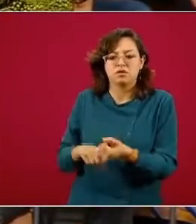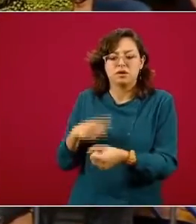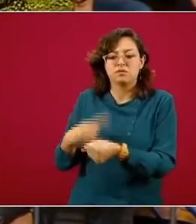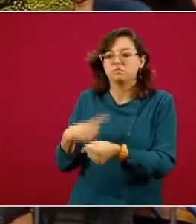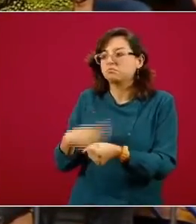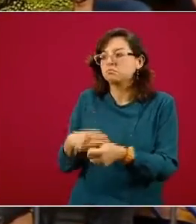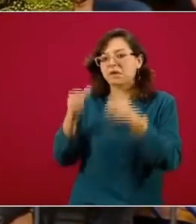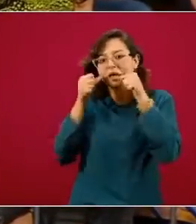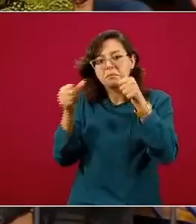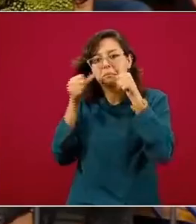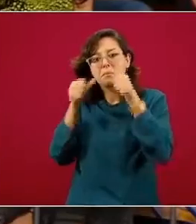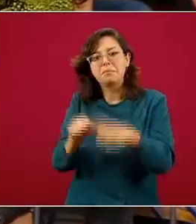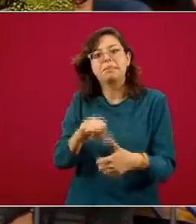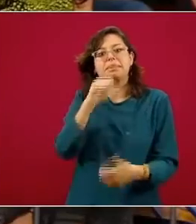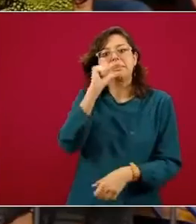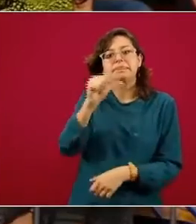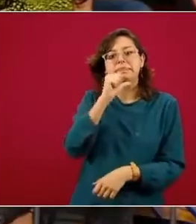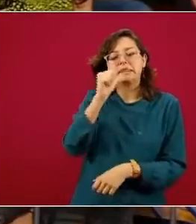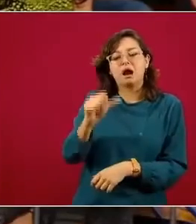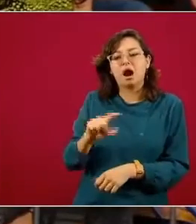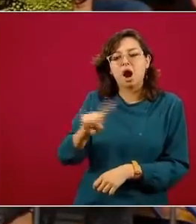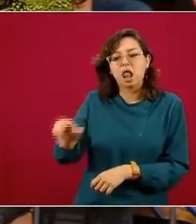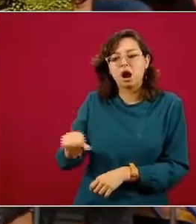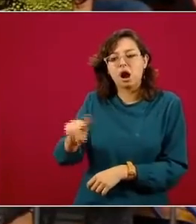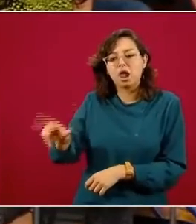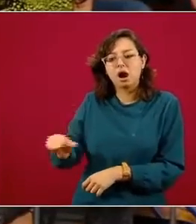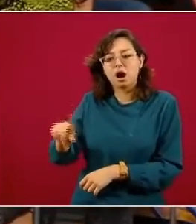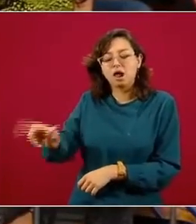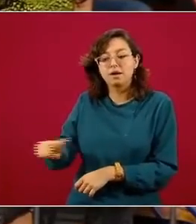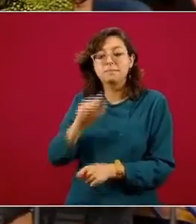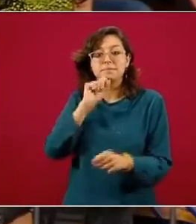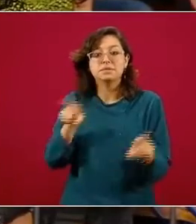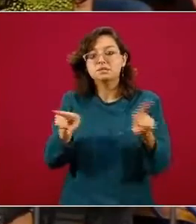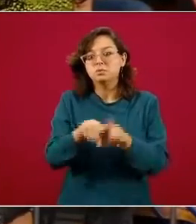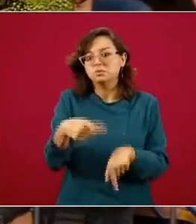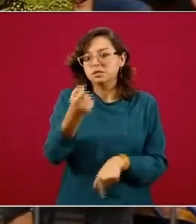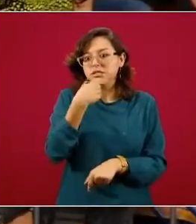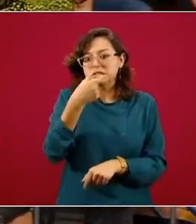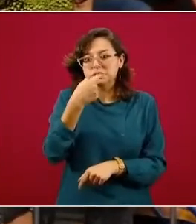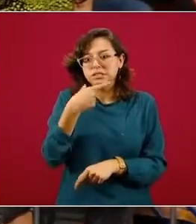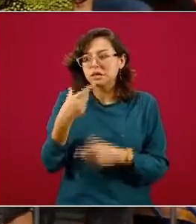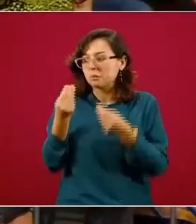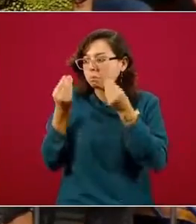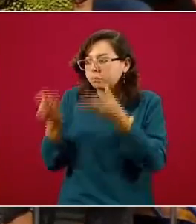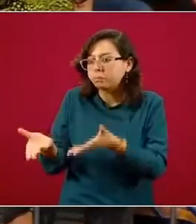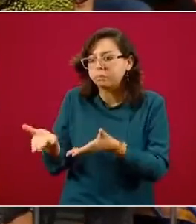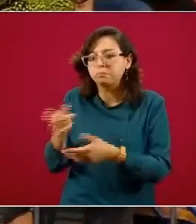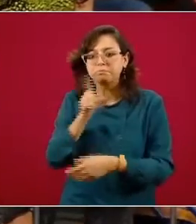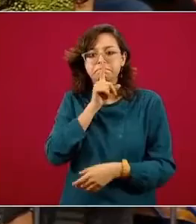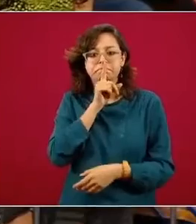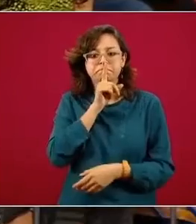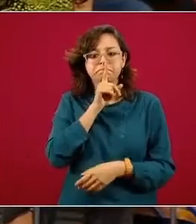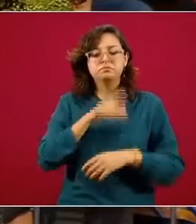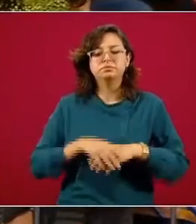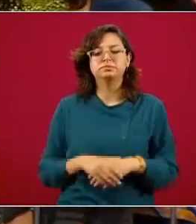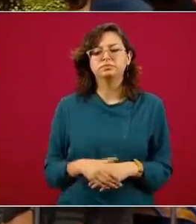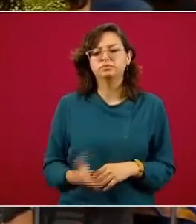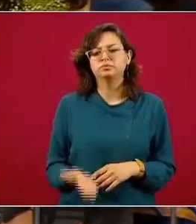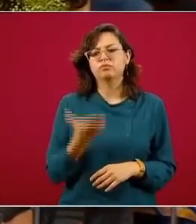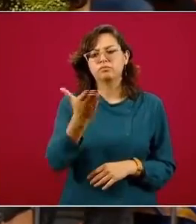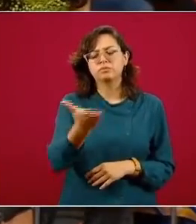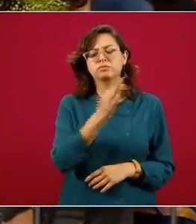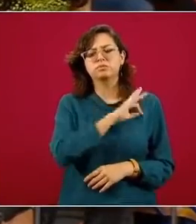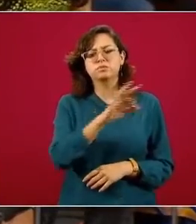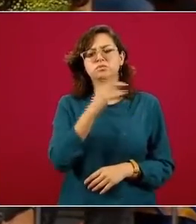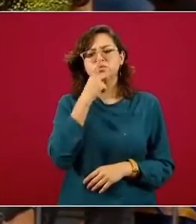relegados en la atención y no solo en la atención, sino también en entrega de medicamentos. En México hay casos, me gustaría que usted nos compartiera,